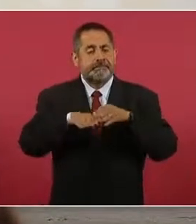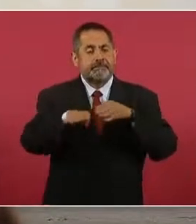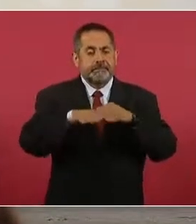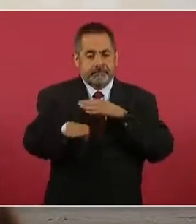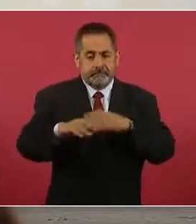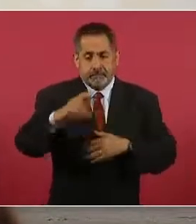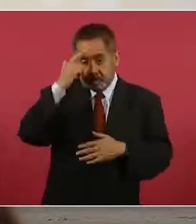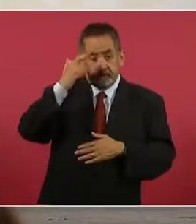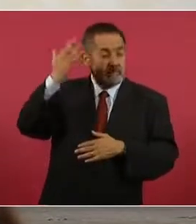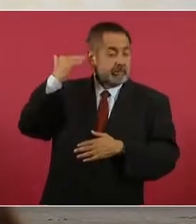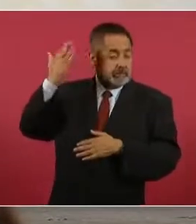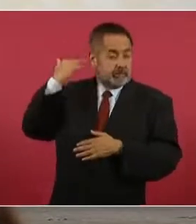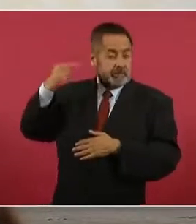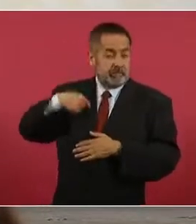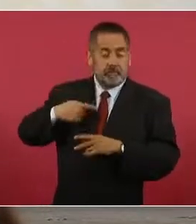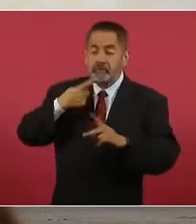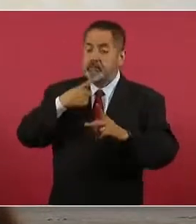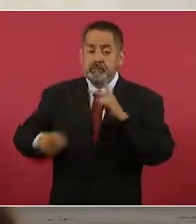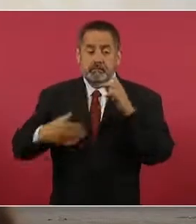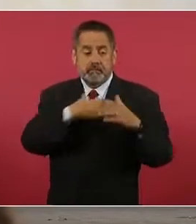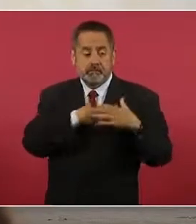estaban tomadas las casetas,